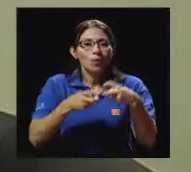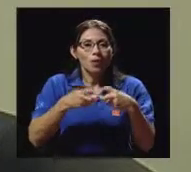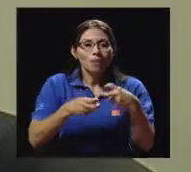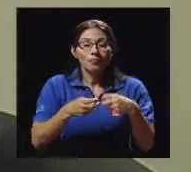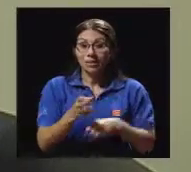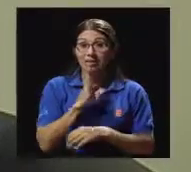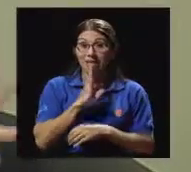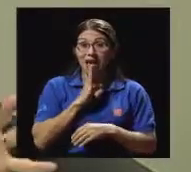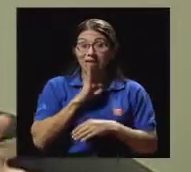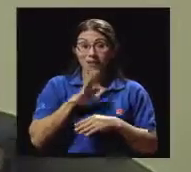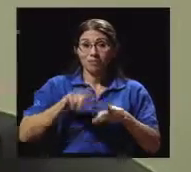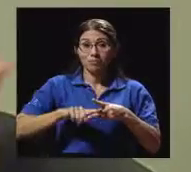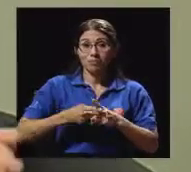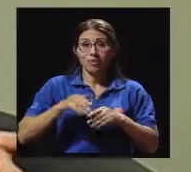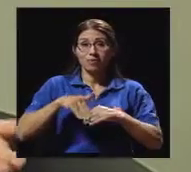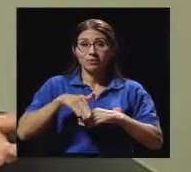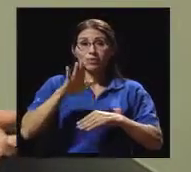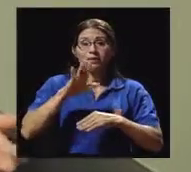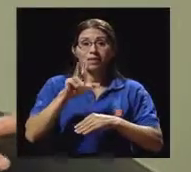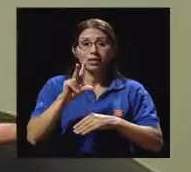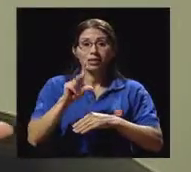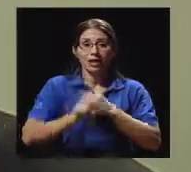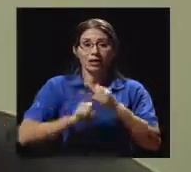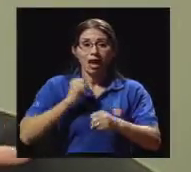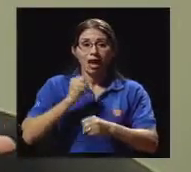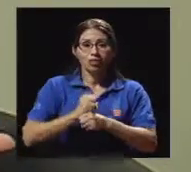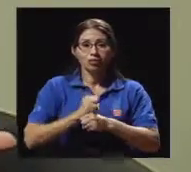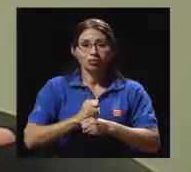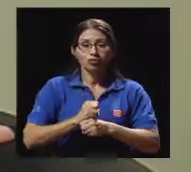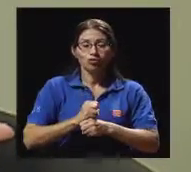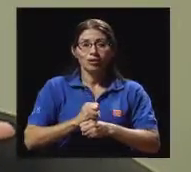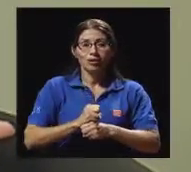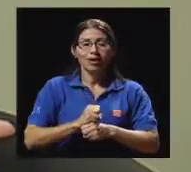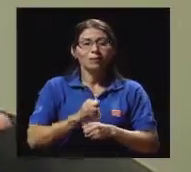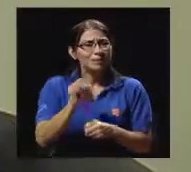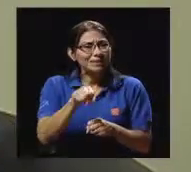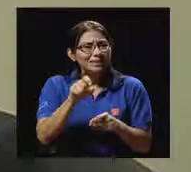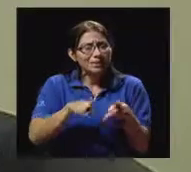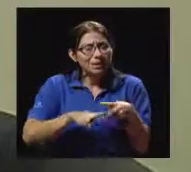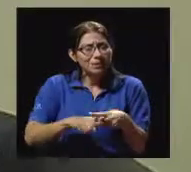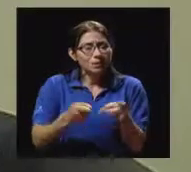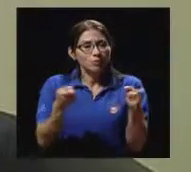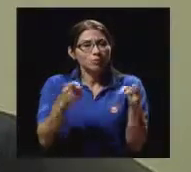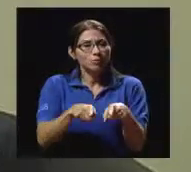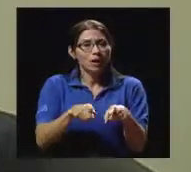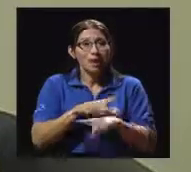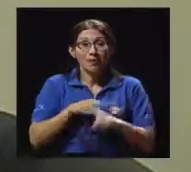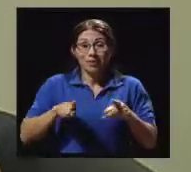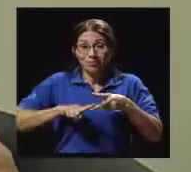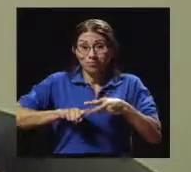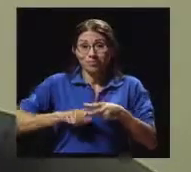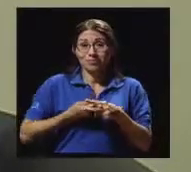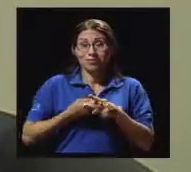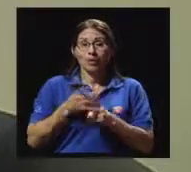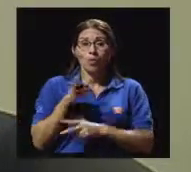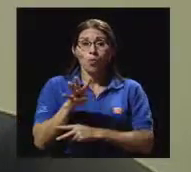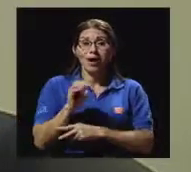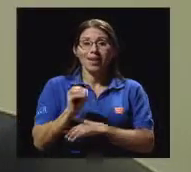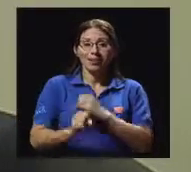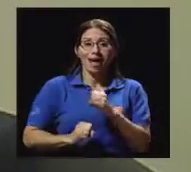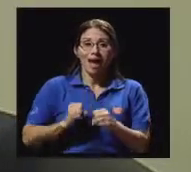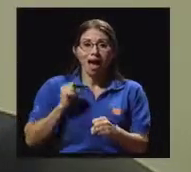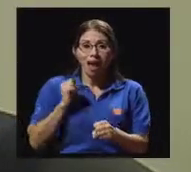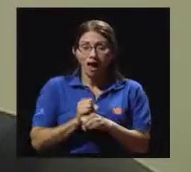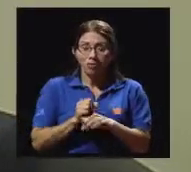años. Sí empezamos a tener algunas causas, pero a partir de los 40 es donde ya nuestro organismo empieza a hacer